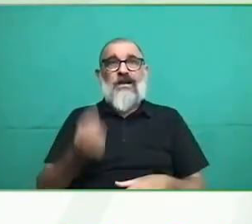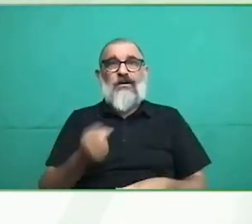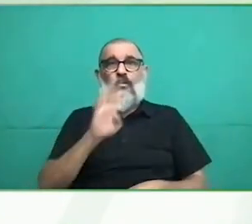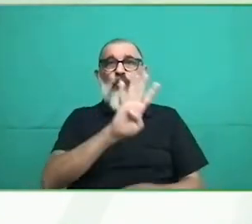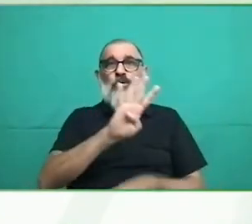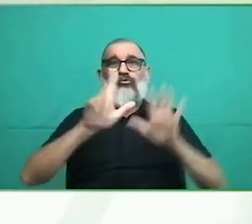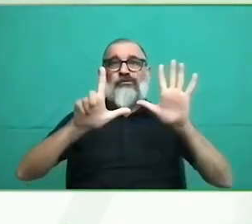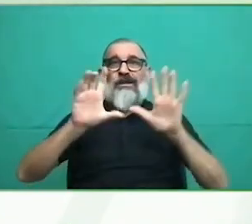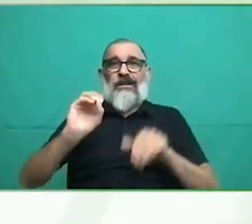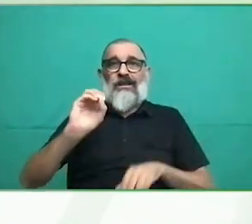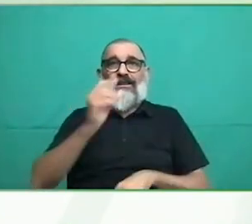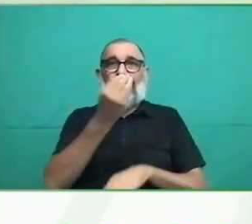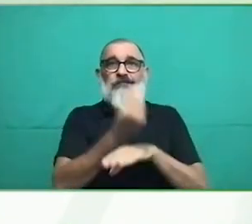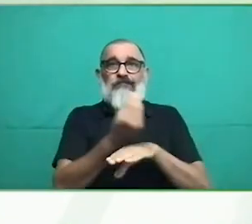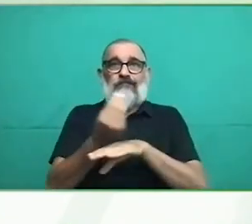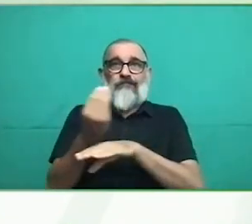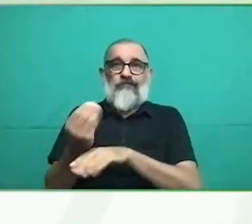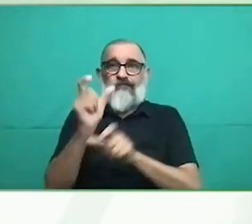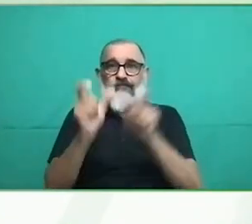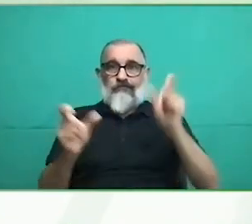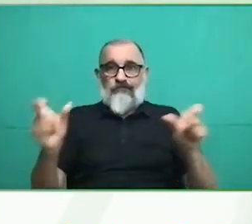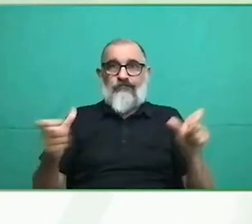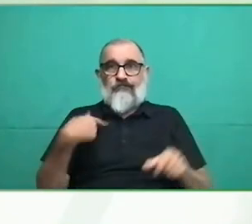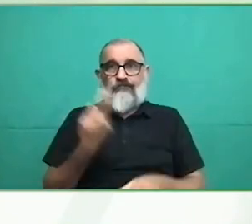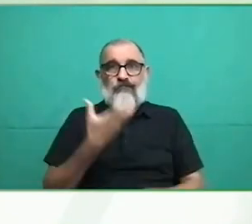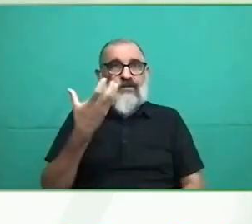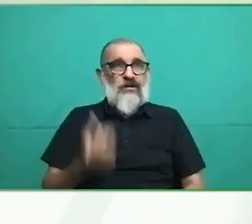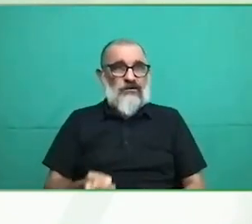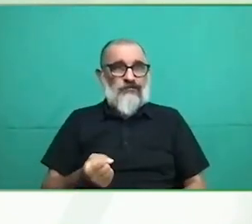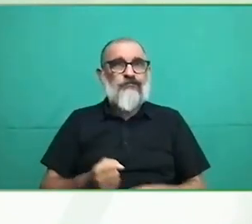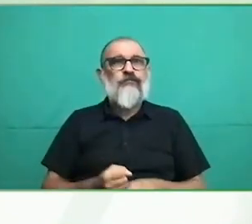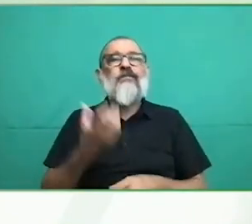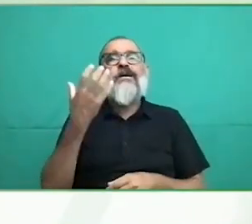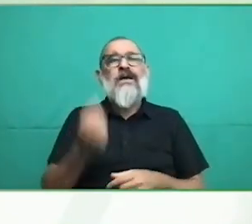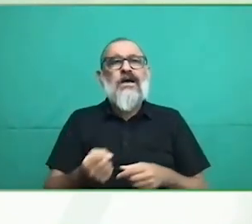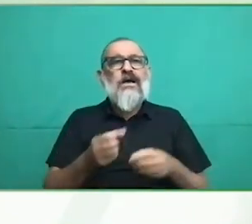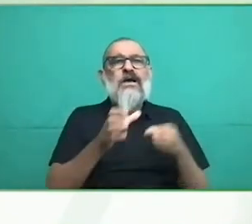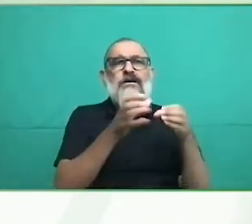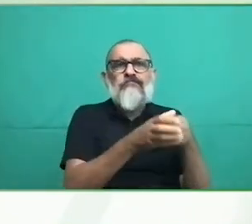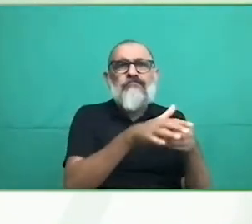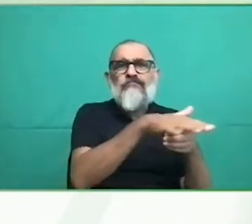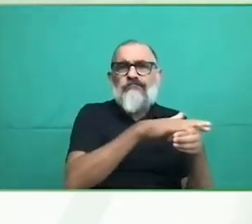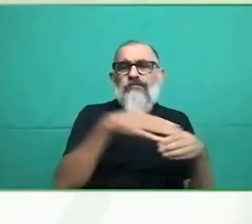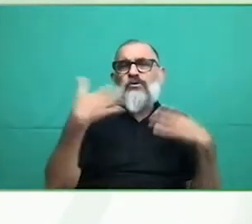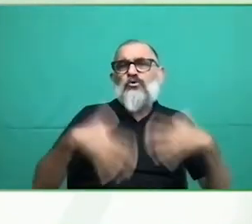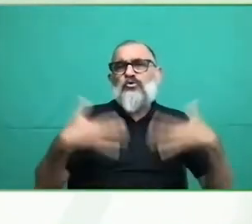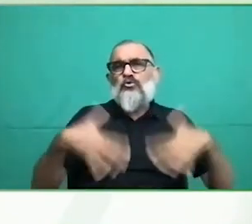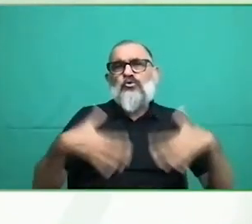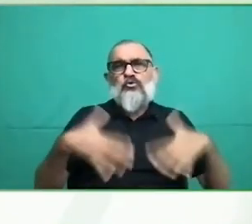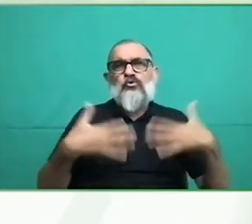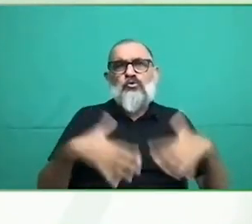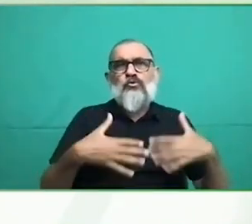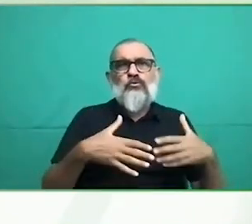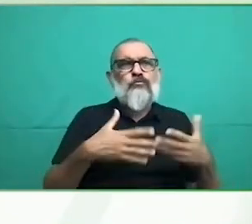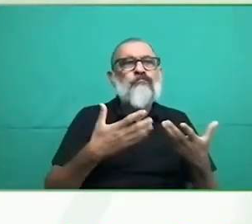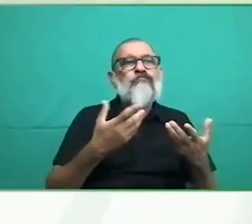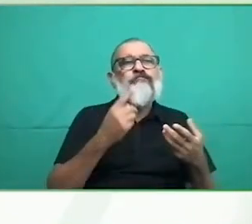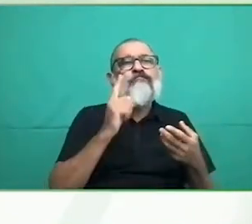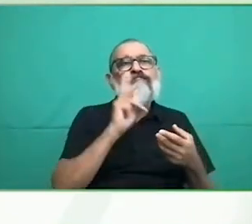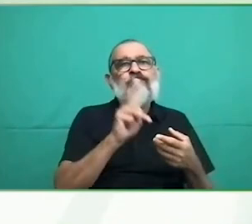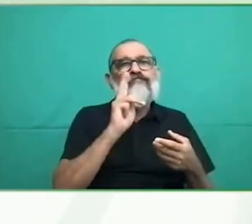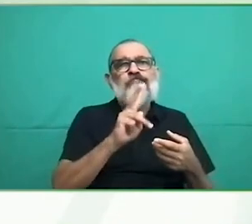que sigan institucionalizados. Entonces, en uno de nuestros lineamientos, la siguiente, por favor, uno de los